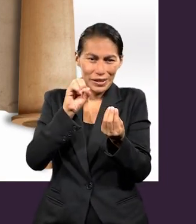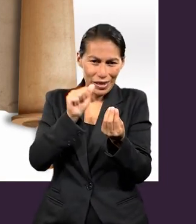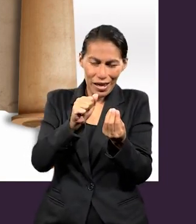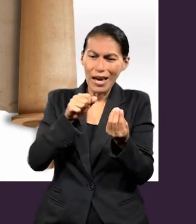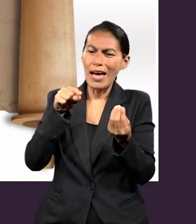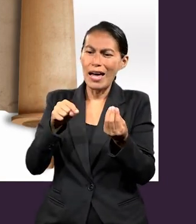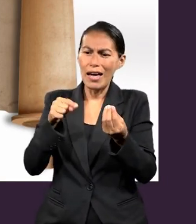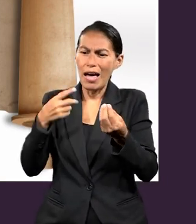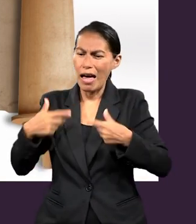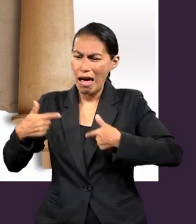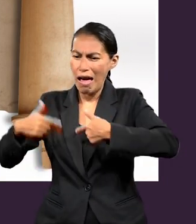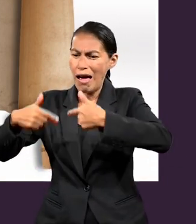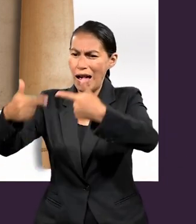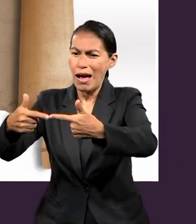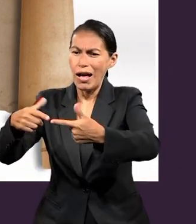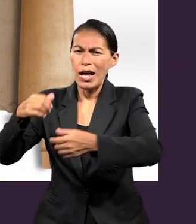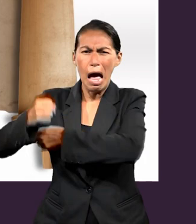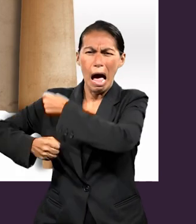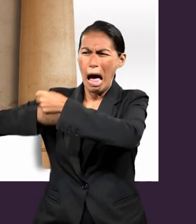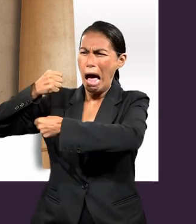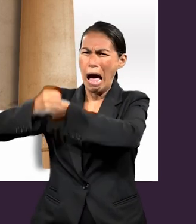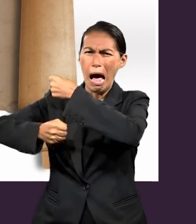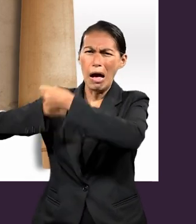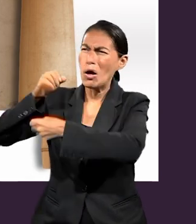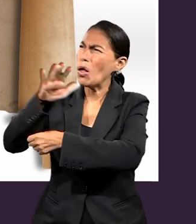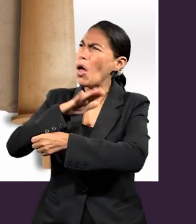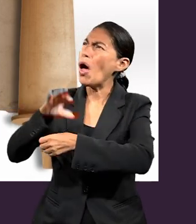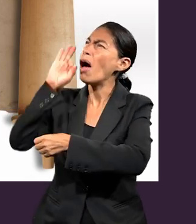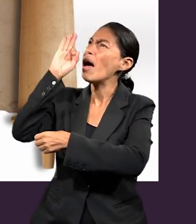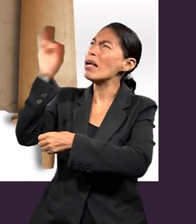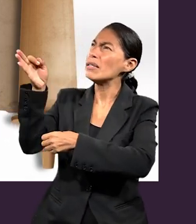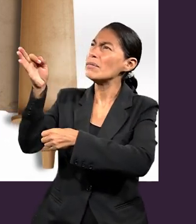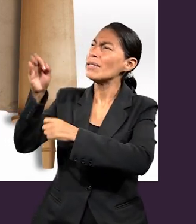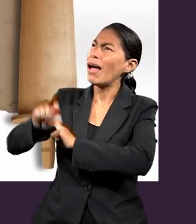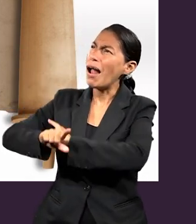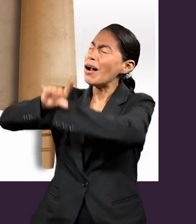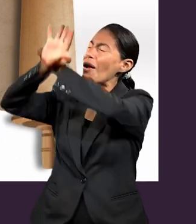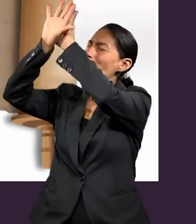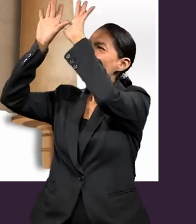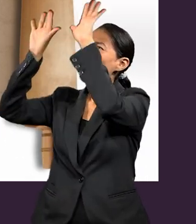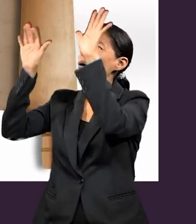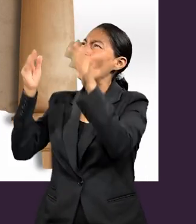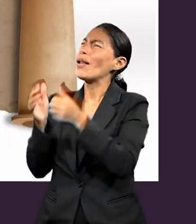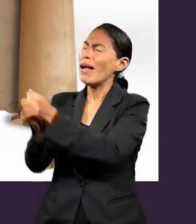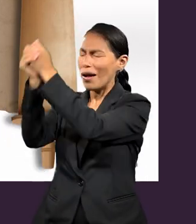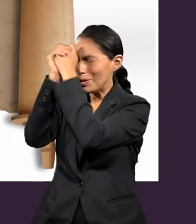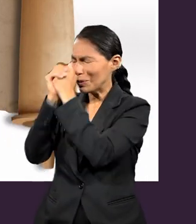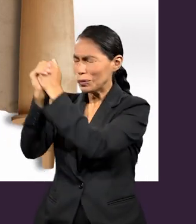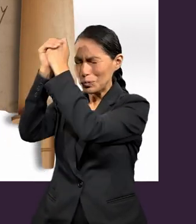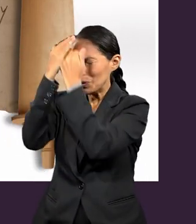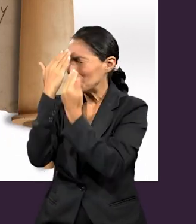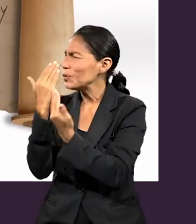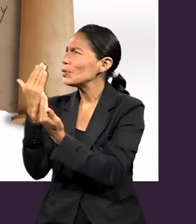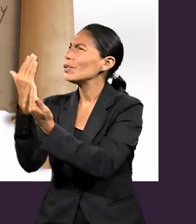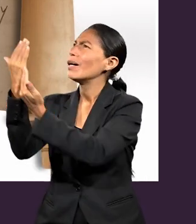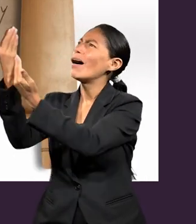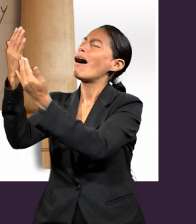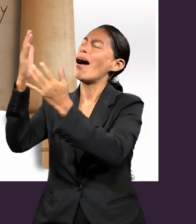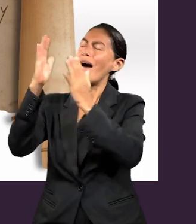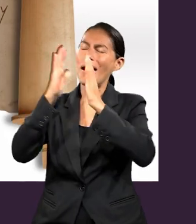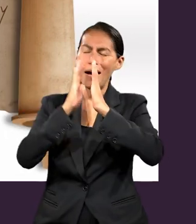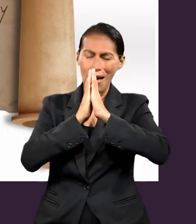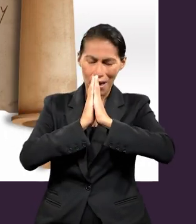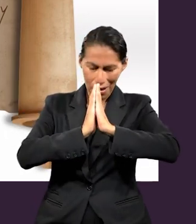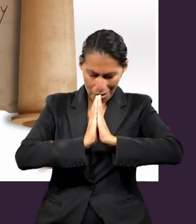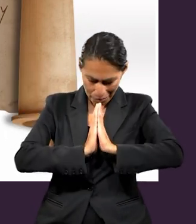que actúa en nosotros, a él sea la gloria en la iglesia y en Cristo Jesús, en todas las generaciones y por los